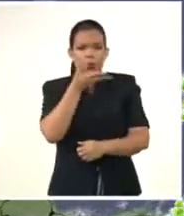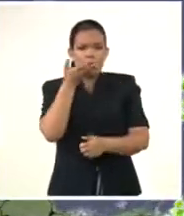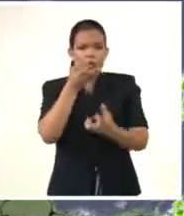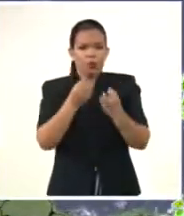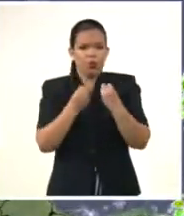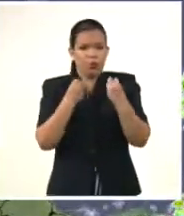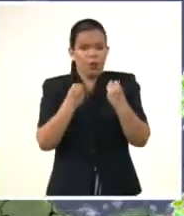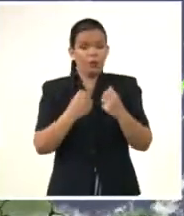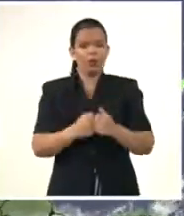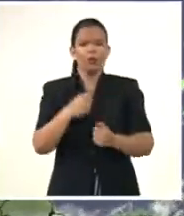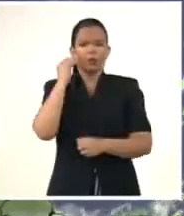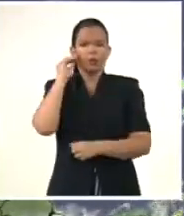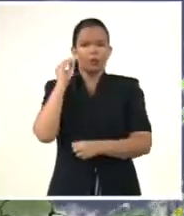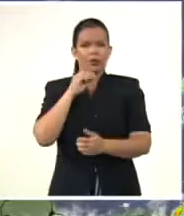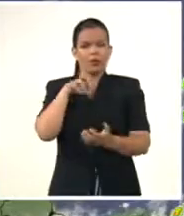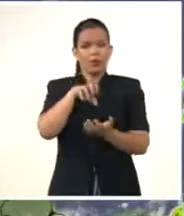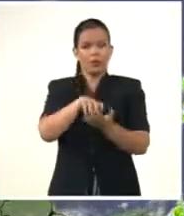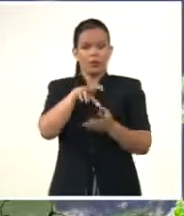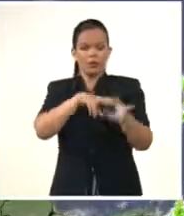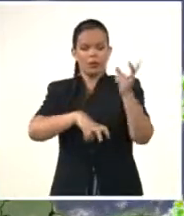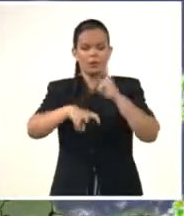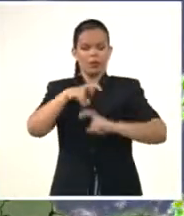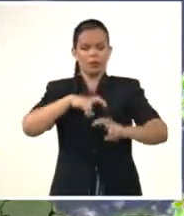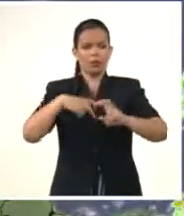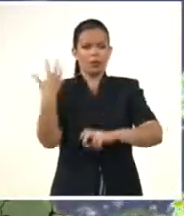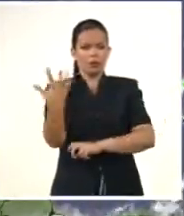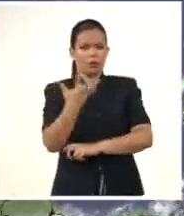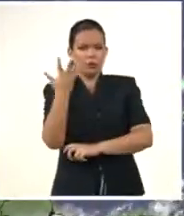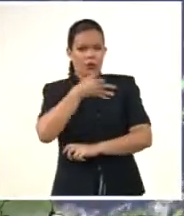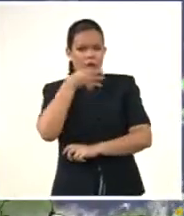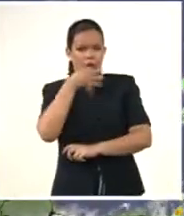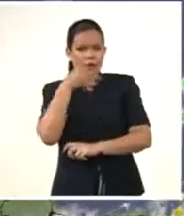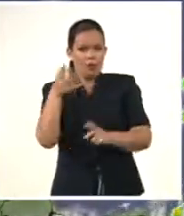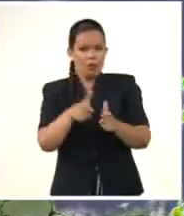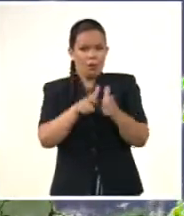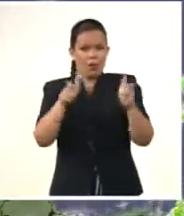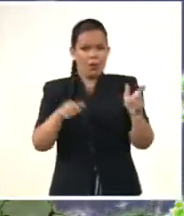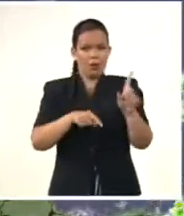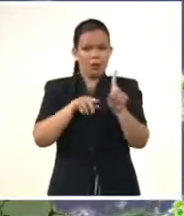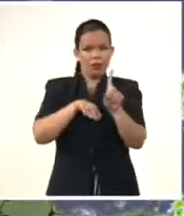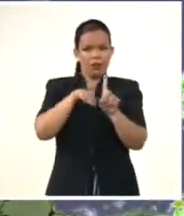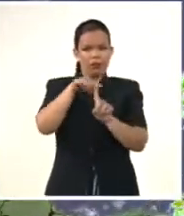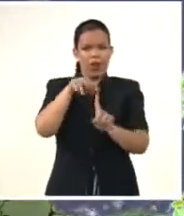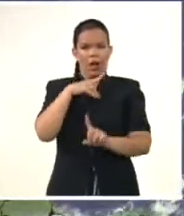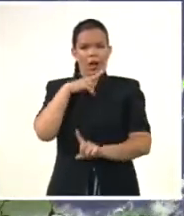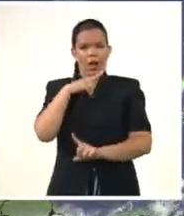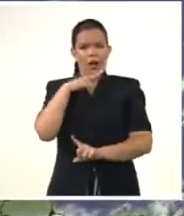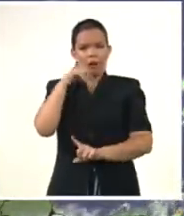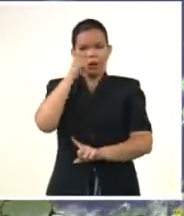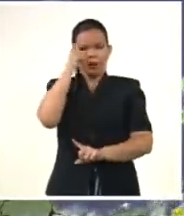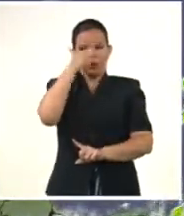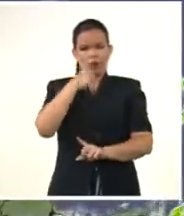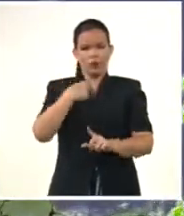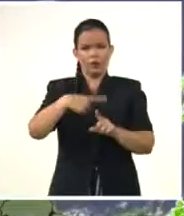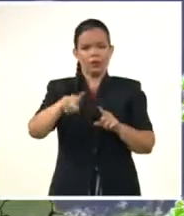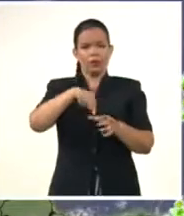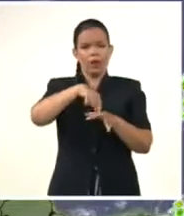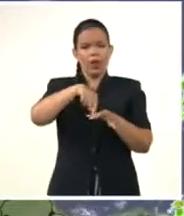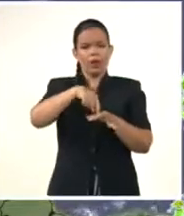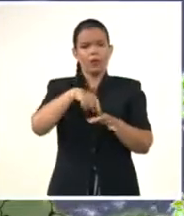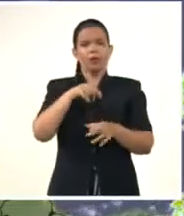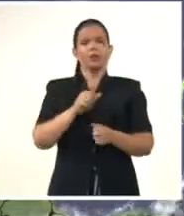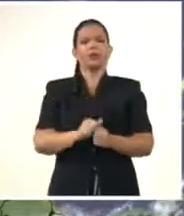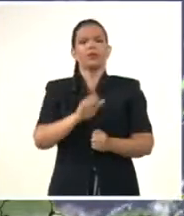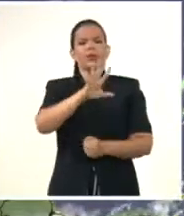meteorológicas, los mayores acumulados se reportaron en la ciudad de Ciego de Ávila y en la Fé, en la Isla de la Juventud, con 60 y 52